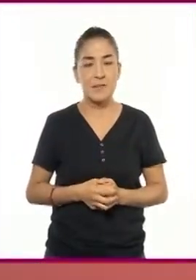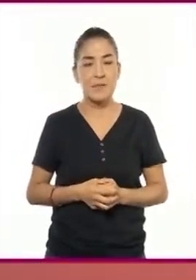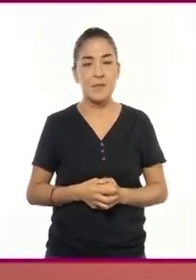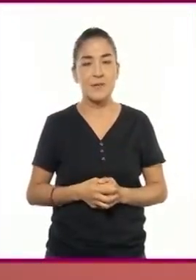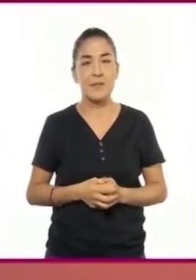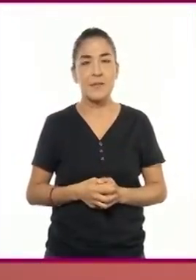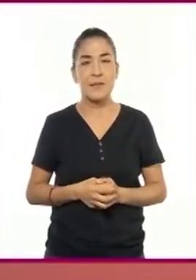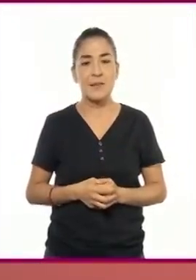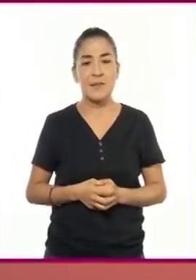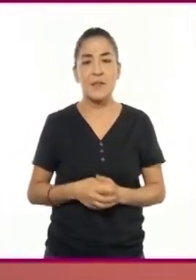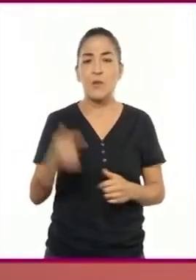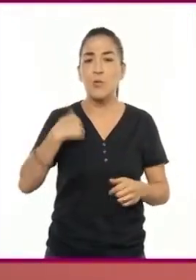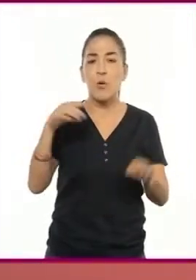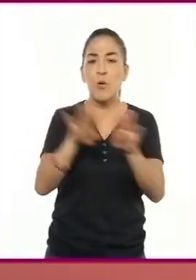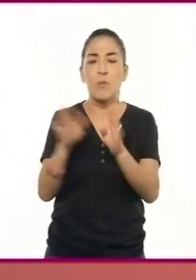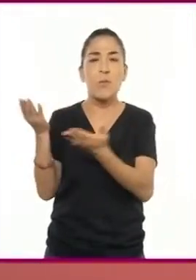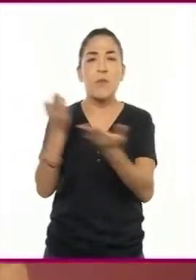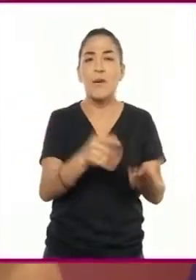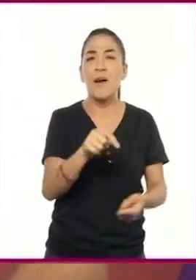¿Cómo llegué aquí?